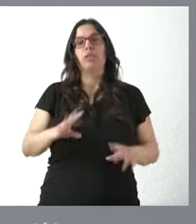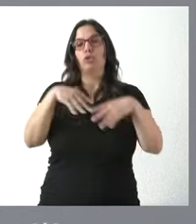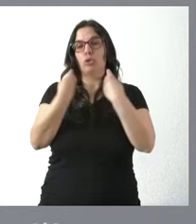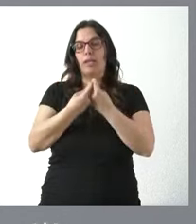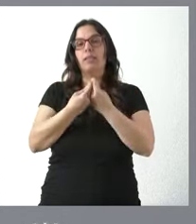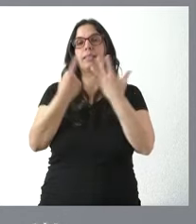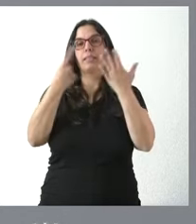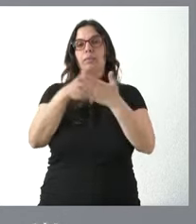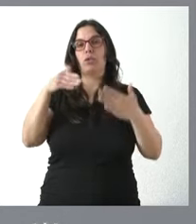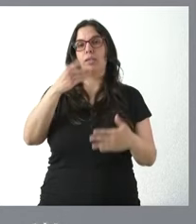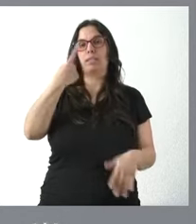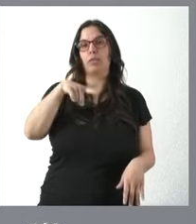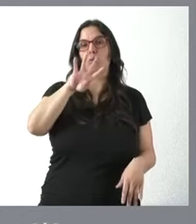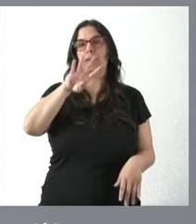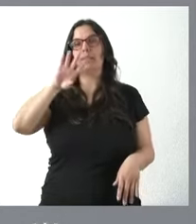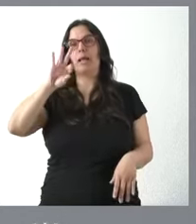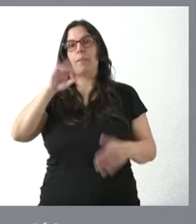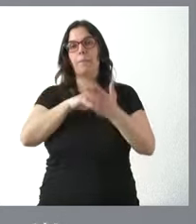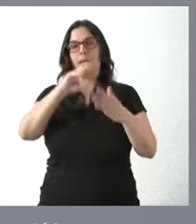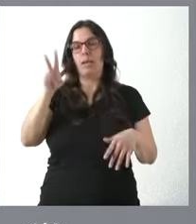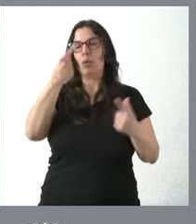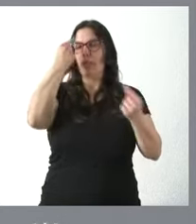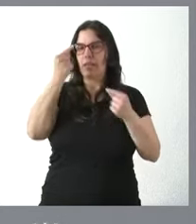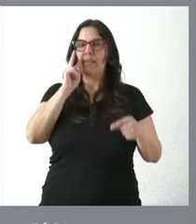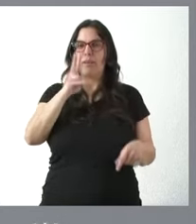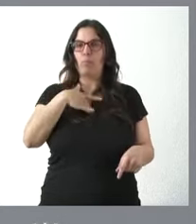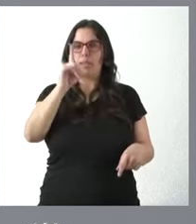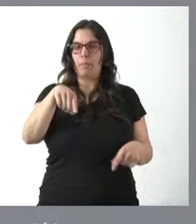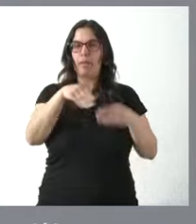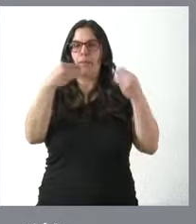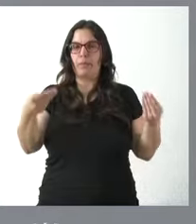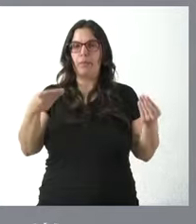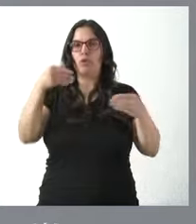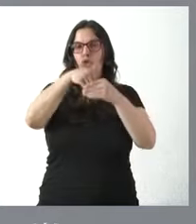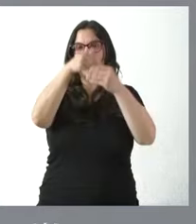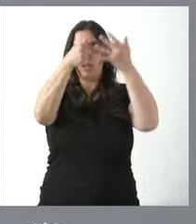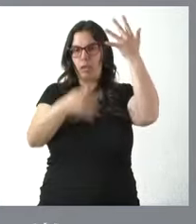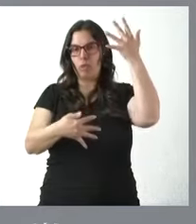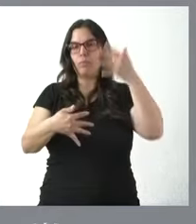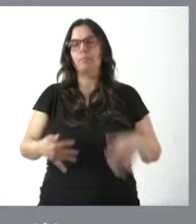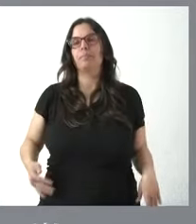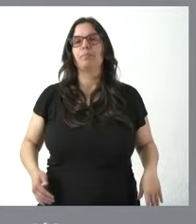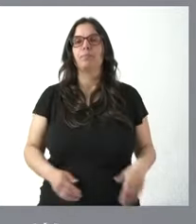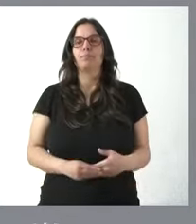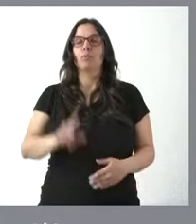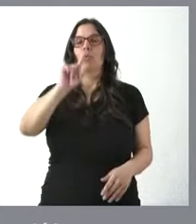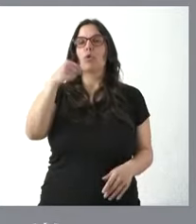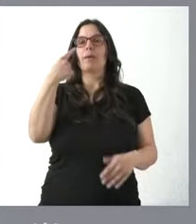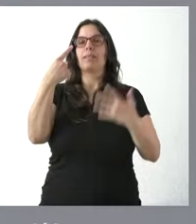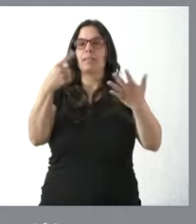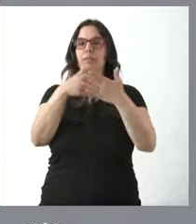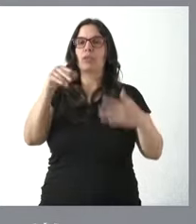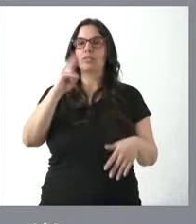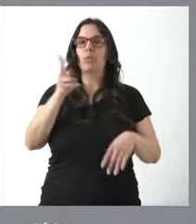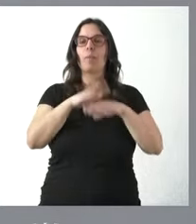digo, de 6.140.000 euros. Tienen el detalle del contenido de esta inversión en la documentación que se les acompaña. 1,6 millones de euros